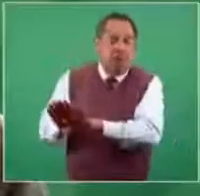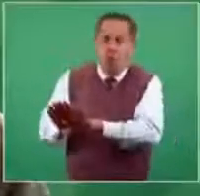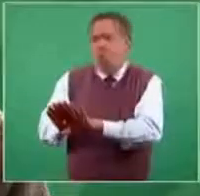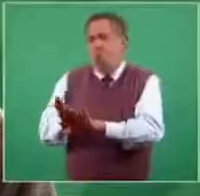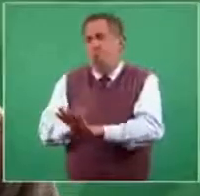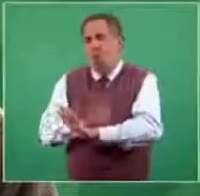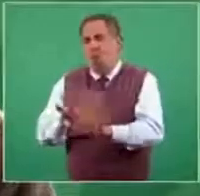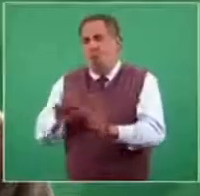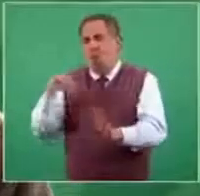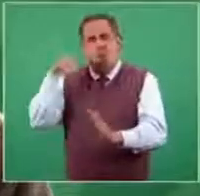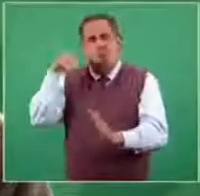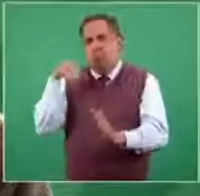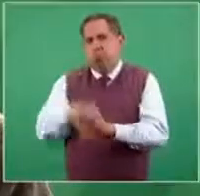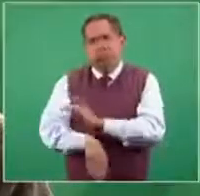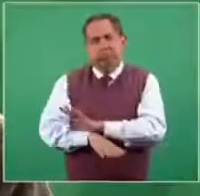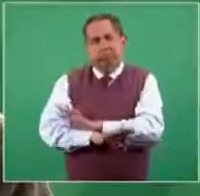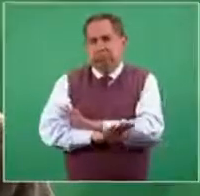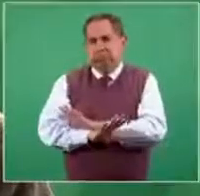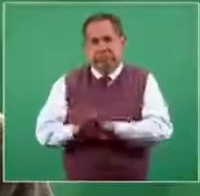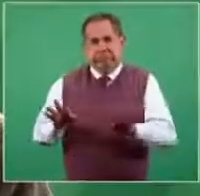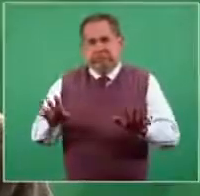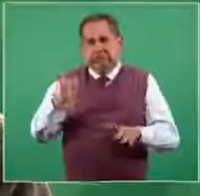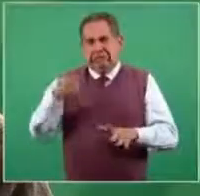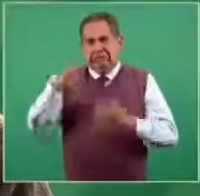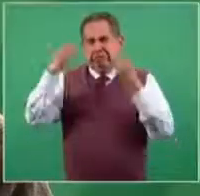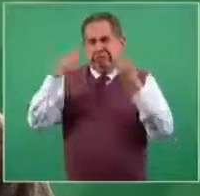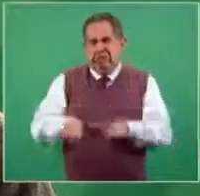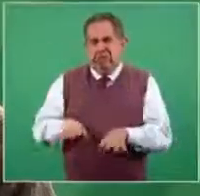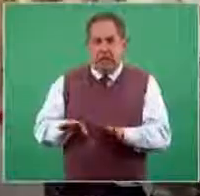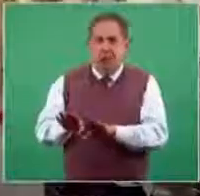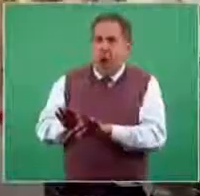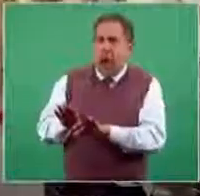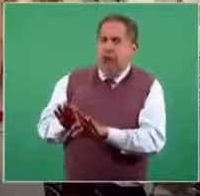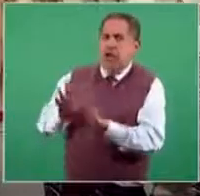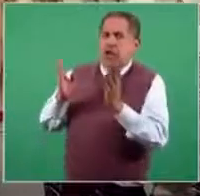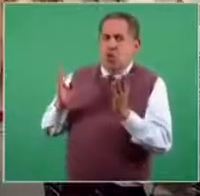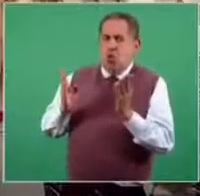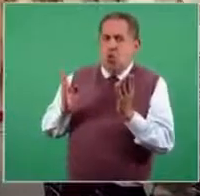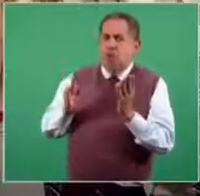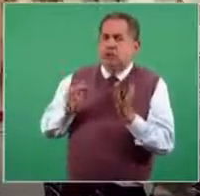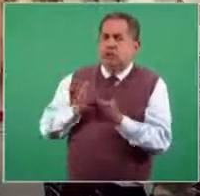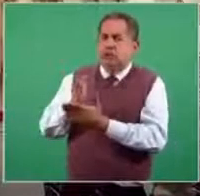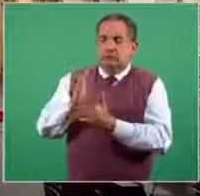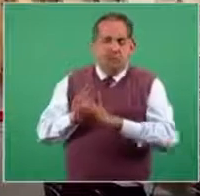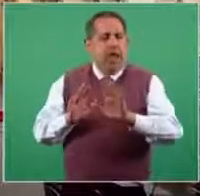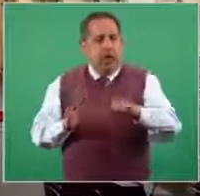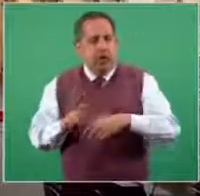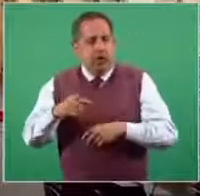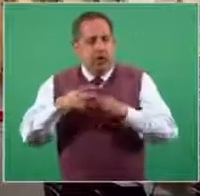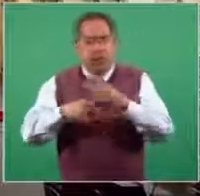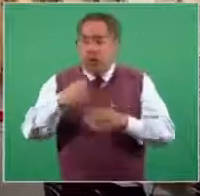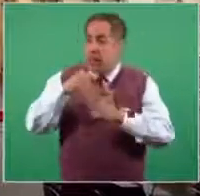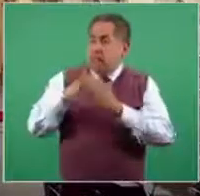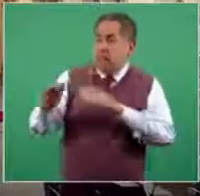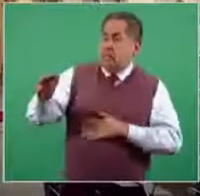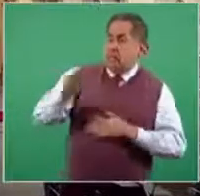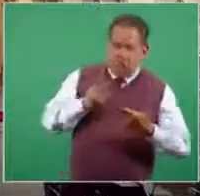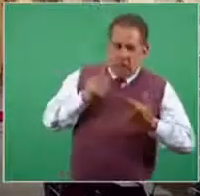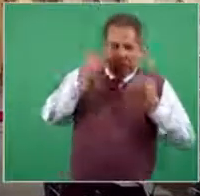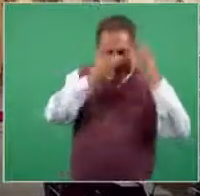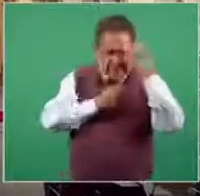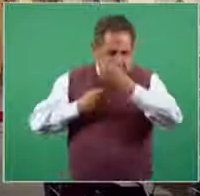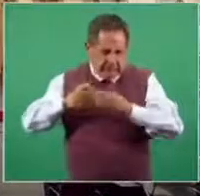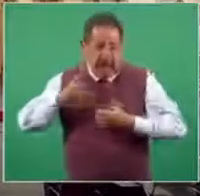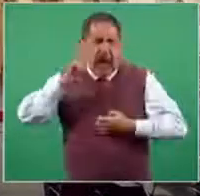desastroso escenario económico y social. Entonces, vamos a analizar con mucha atención el señalamiento que hace